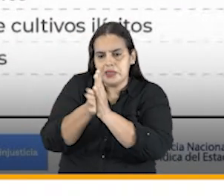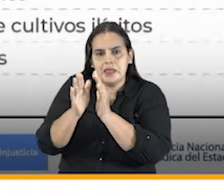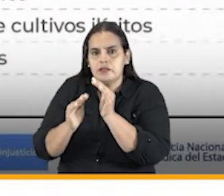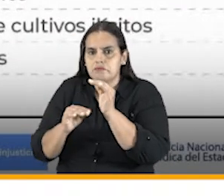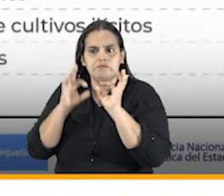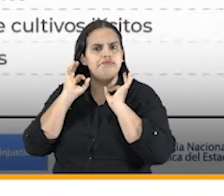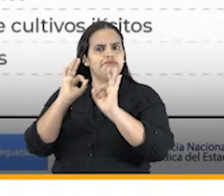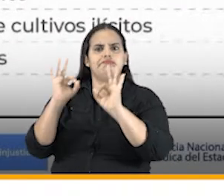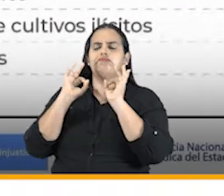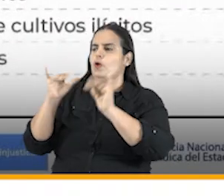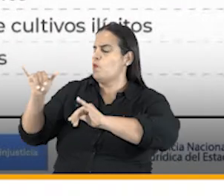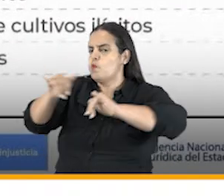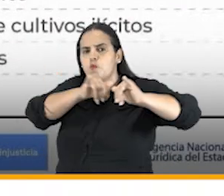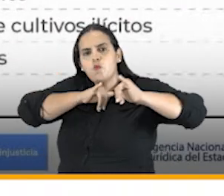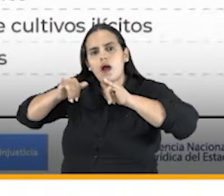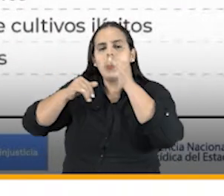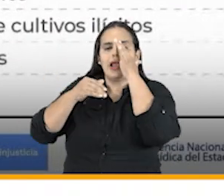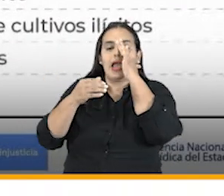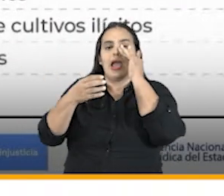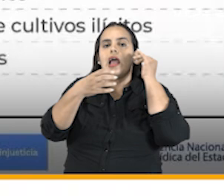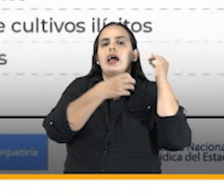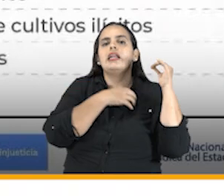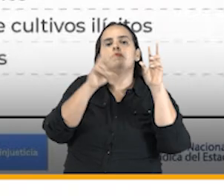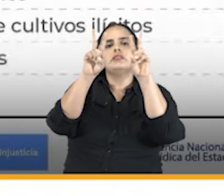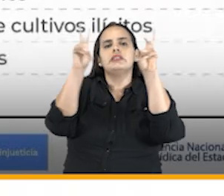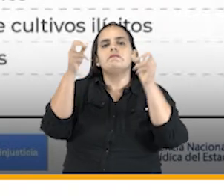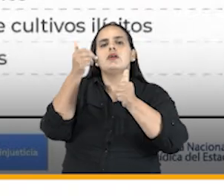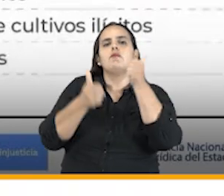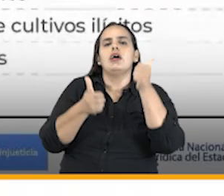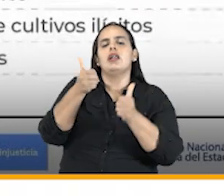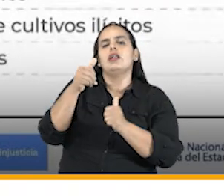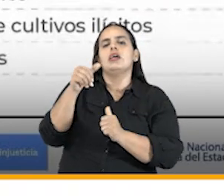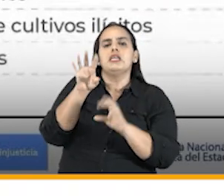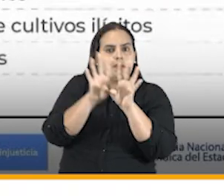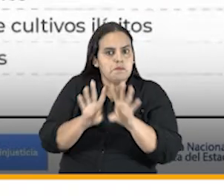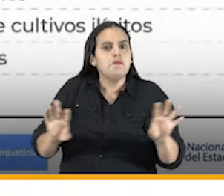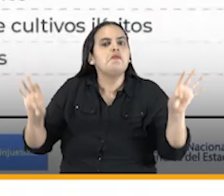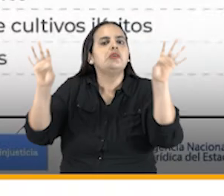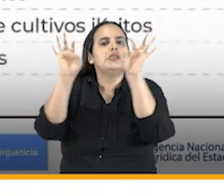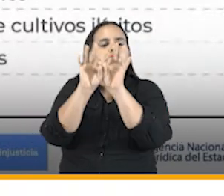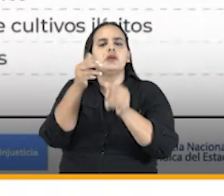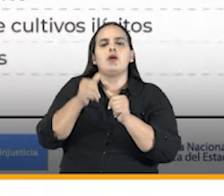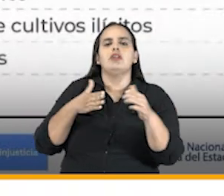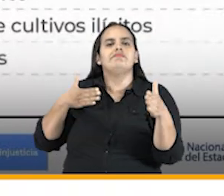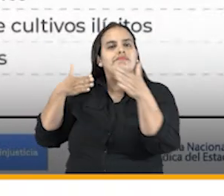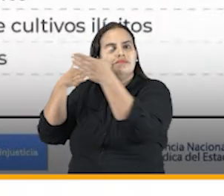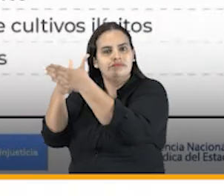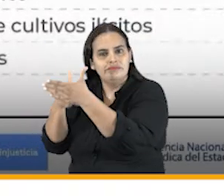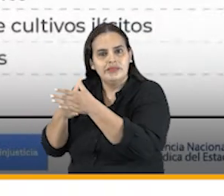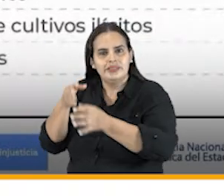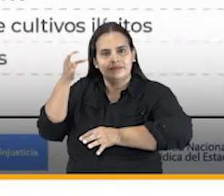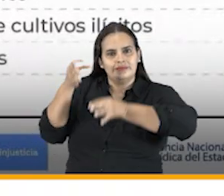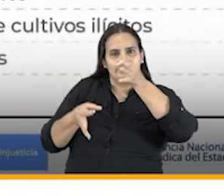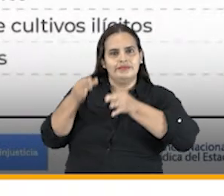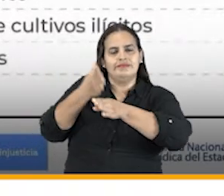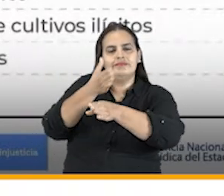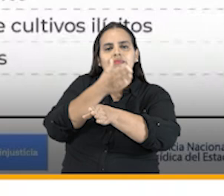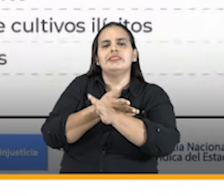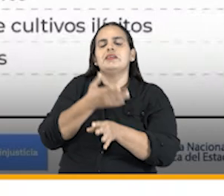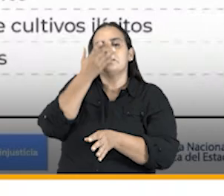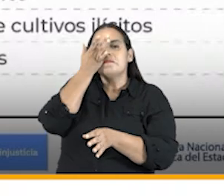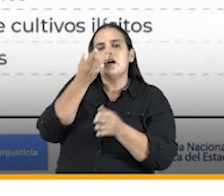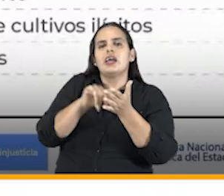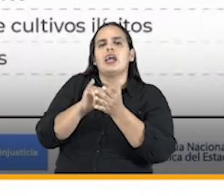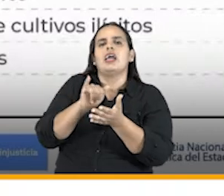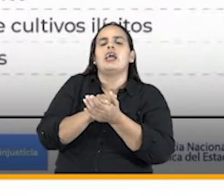Hemos ganado temas de enorme importancia como la tutela contra la sentencia condenatoria por el Club del Nogal que